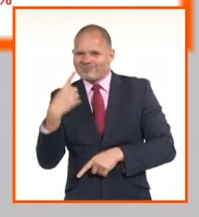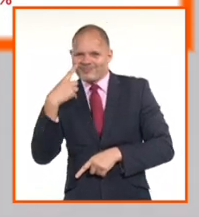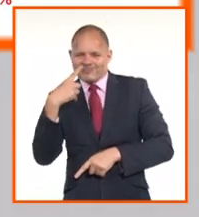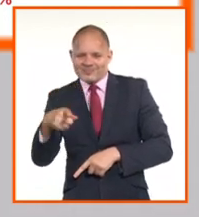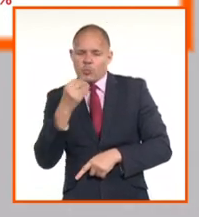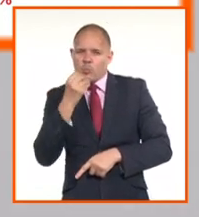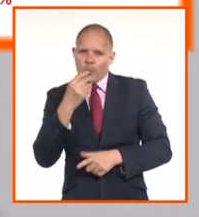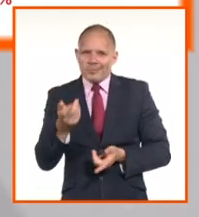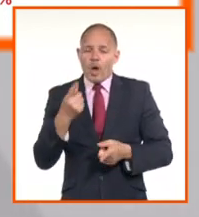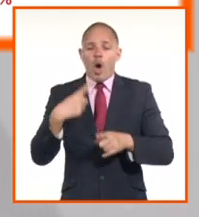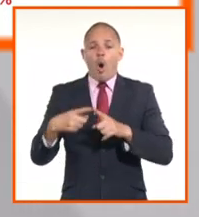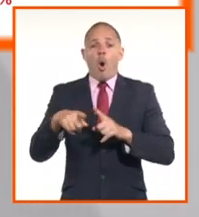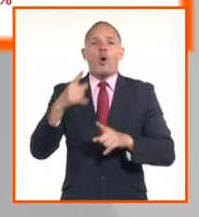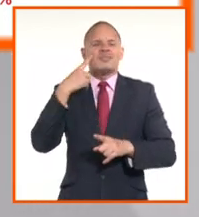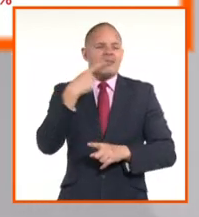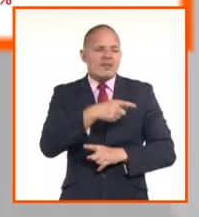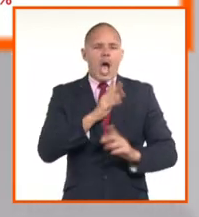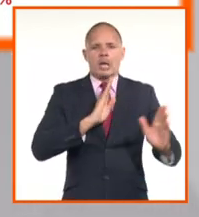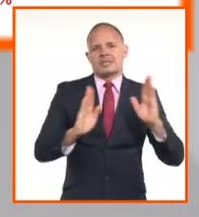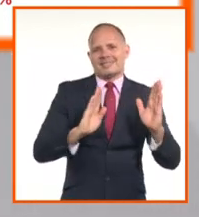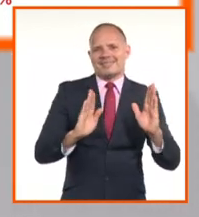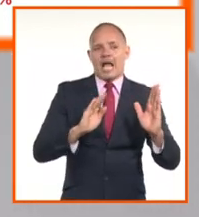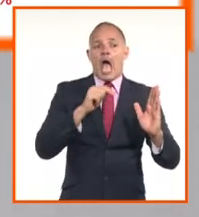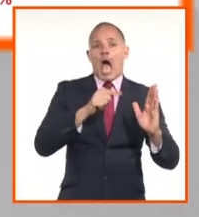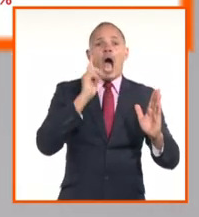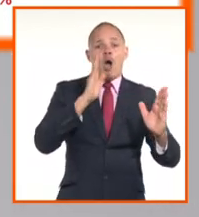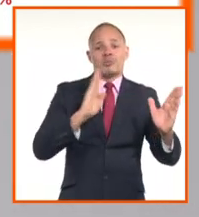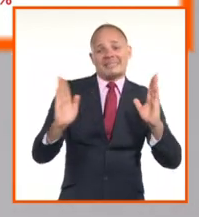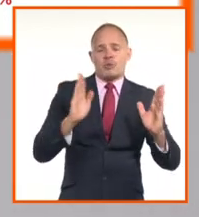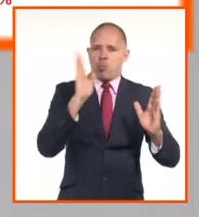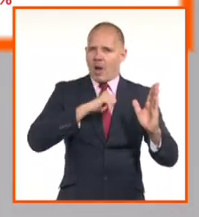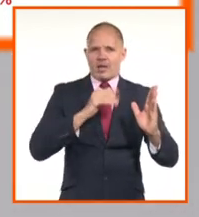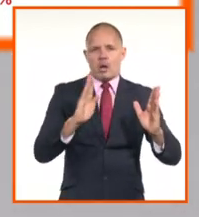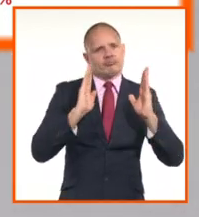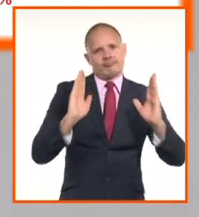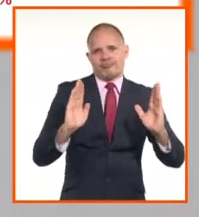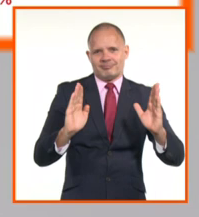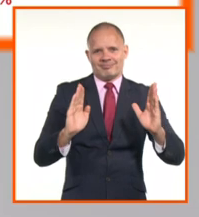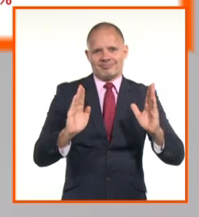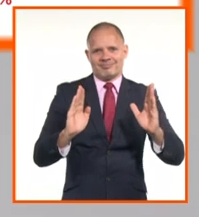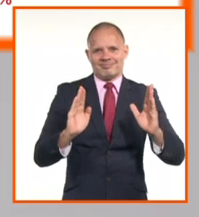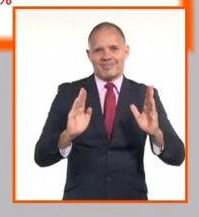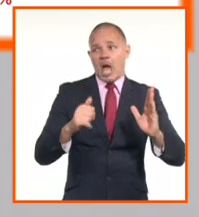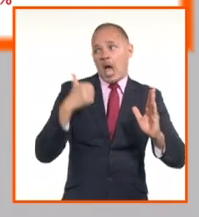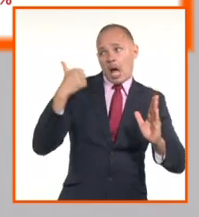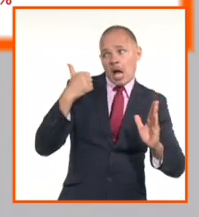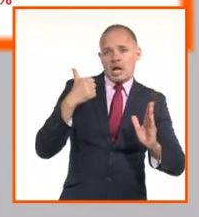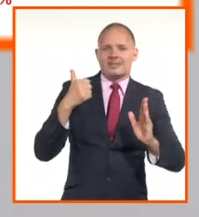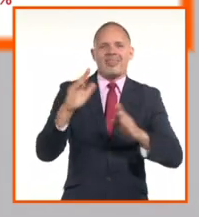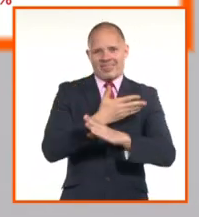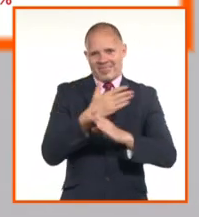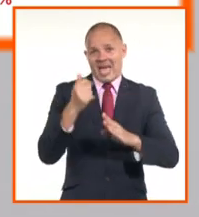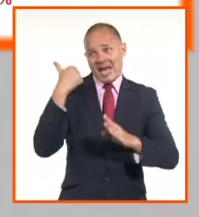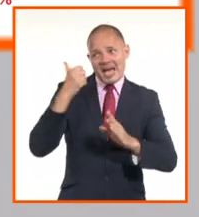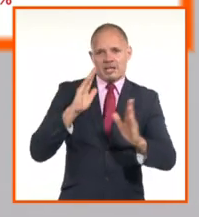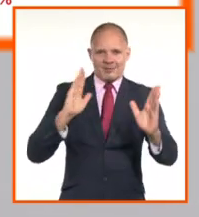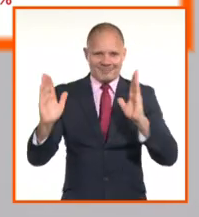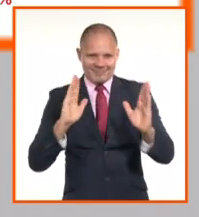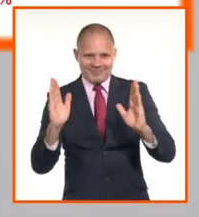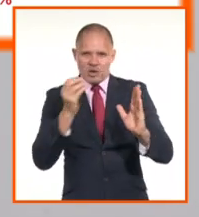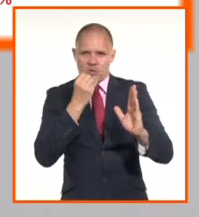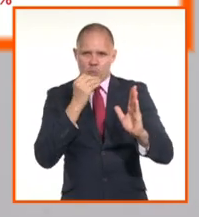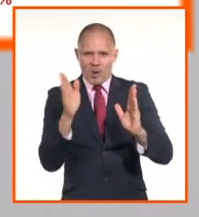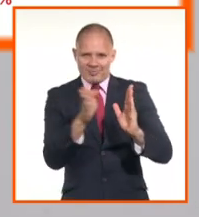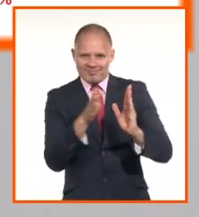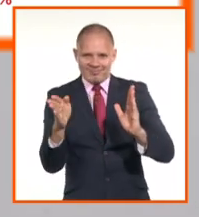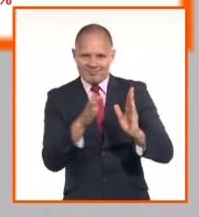no tendría imagen, ¿no? Si es cero, quiere decir que al mismo tipo de cambio que el Banco Central publica, a ese mismo tipo de cambio el